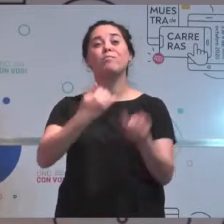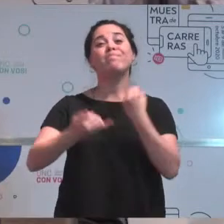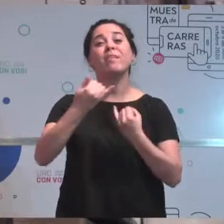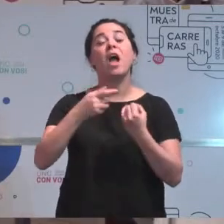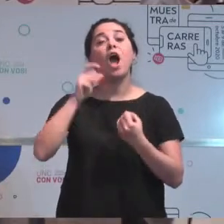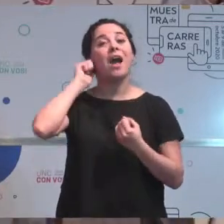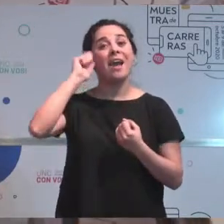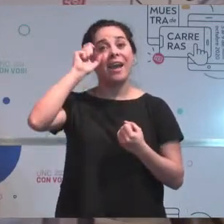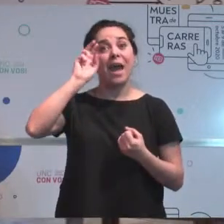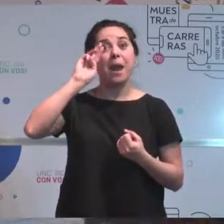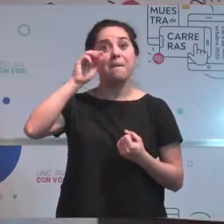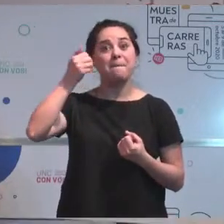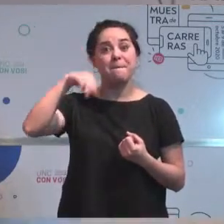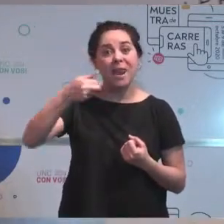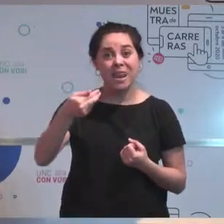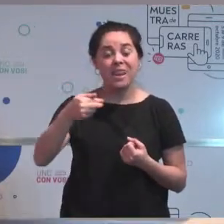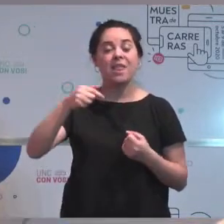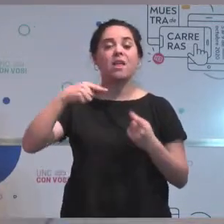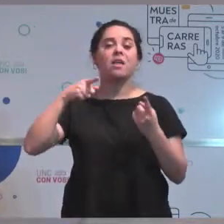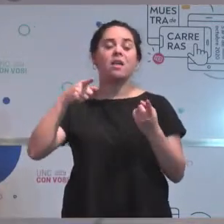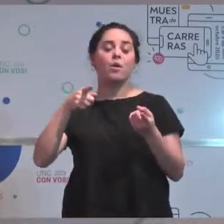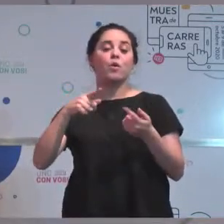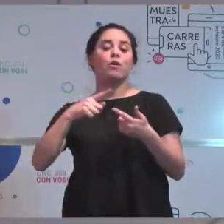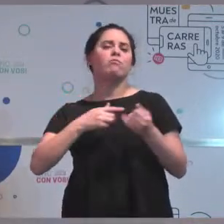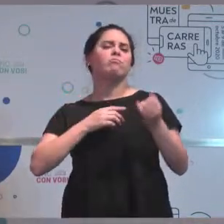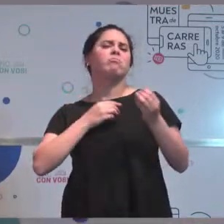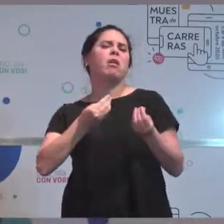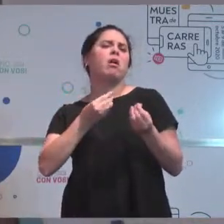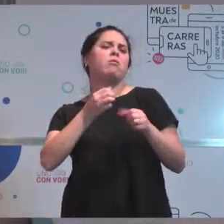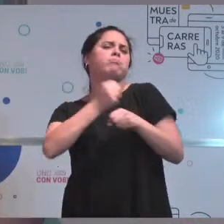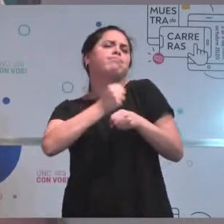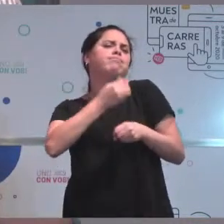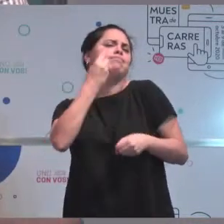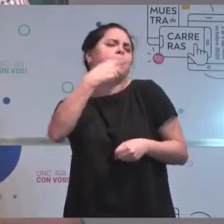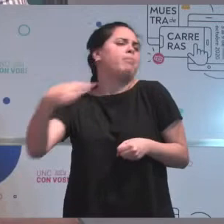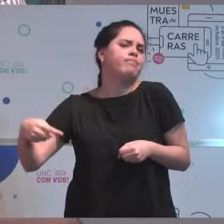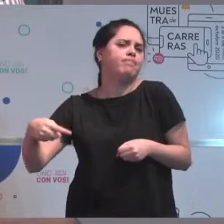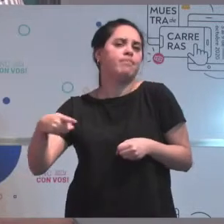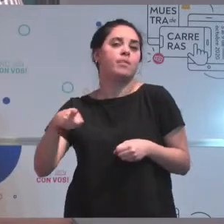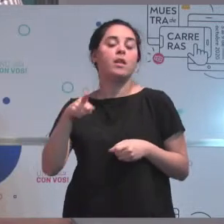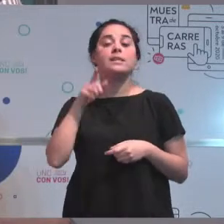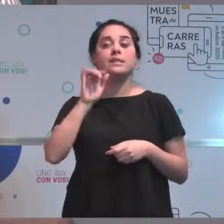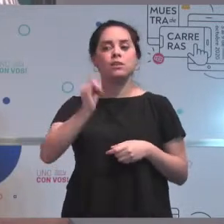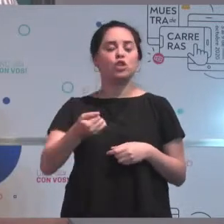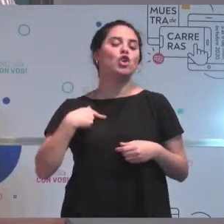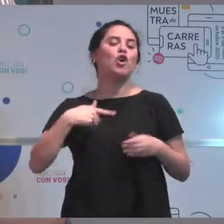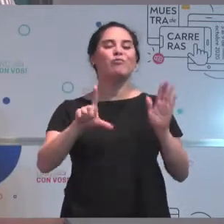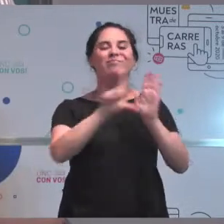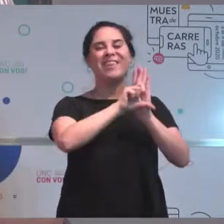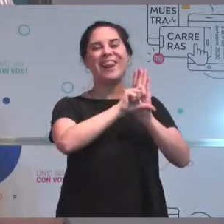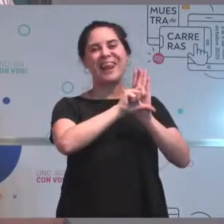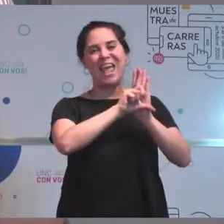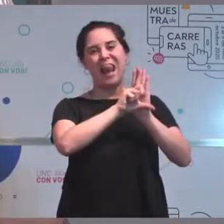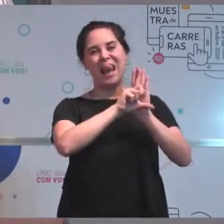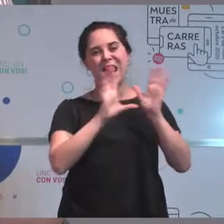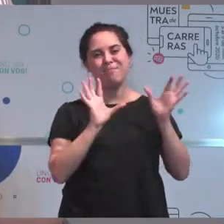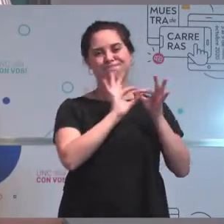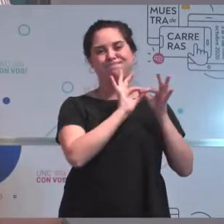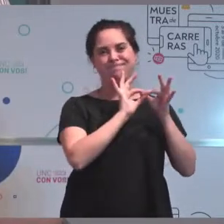recién Hernán comentaba, yo estoy más abocado a la parte legal y también mucho de la parte de topografía.